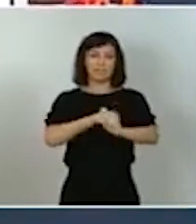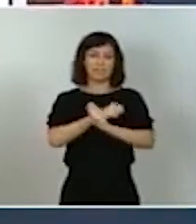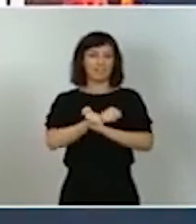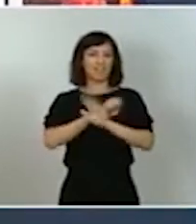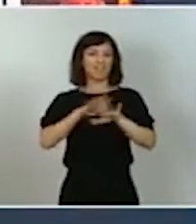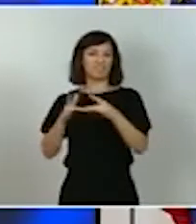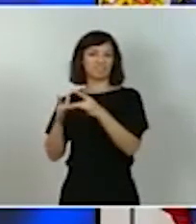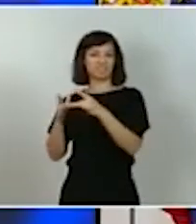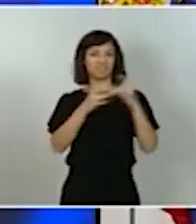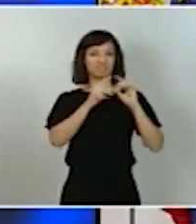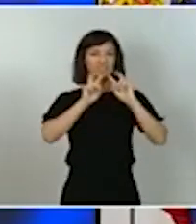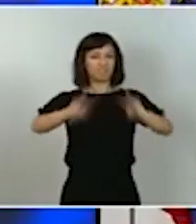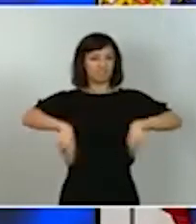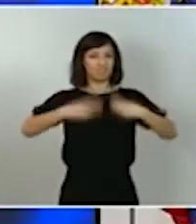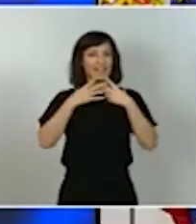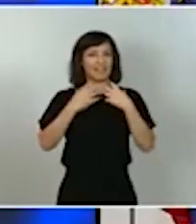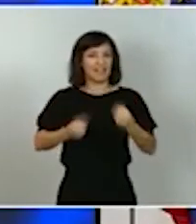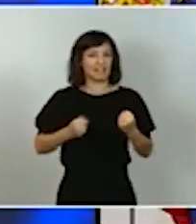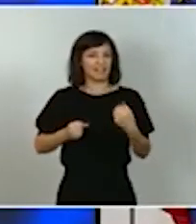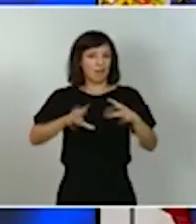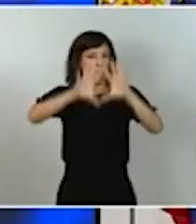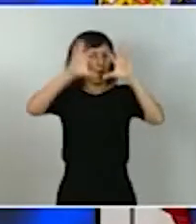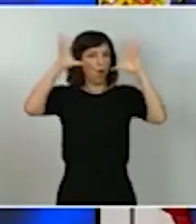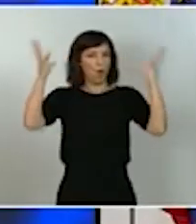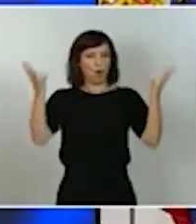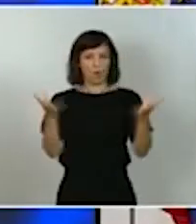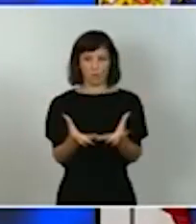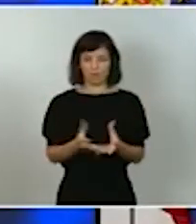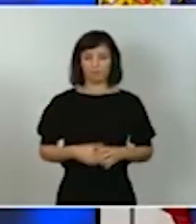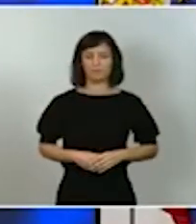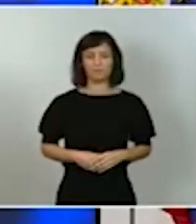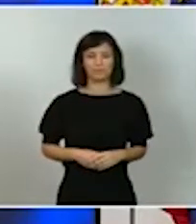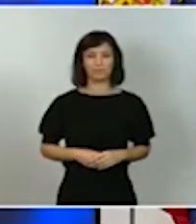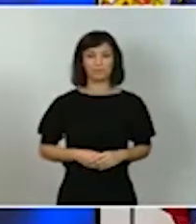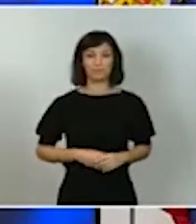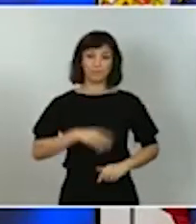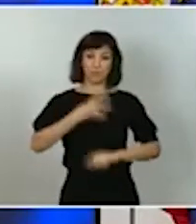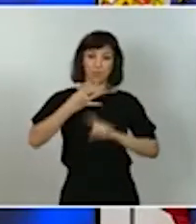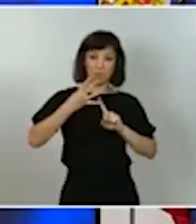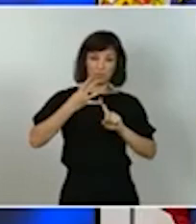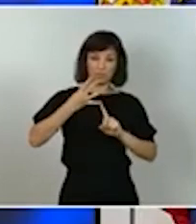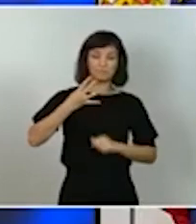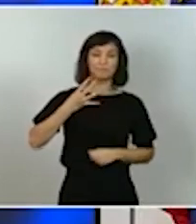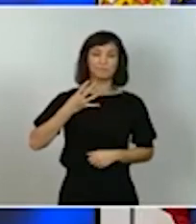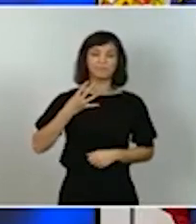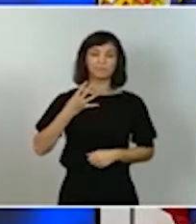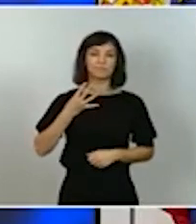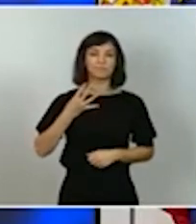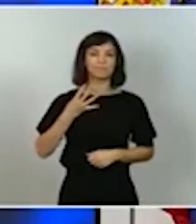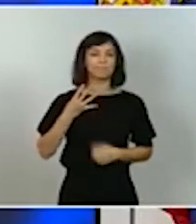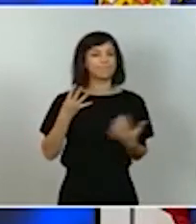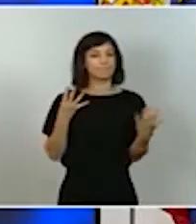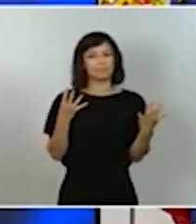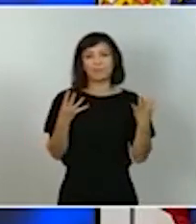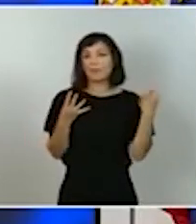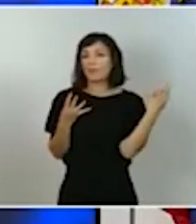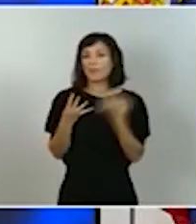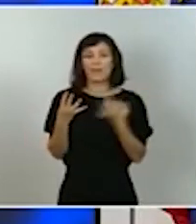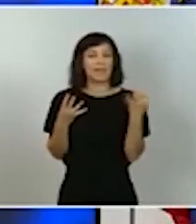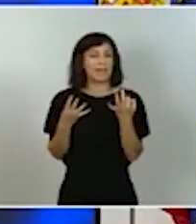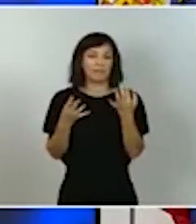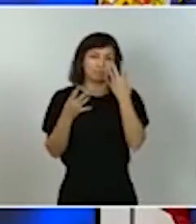renovación energética a escala global la cuarta política tractora tiene que ser el salto definitivo y la modernización de la